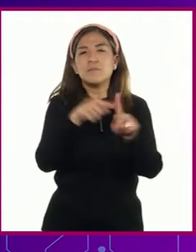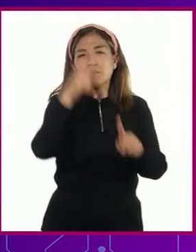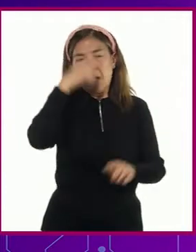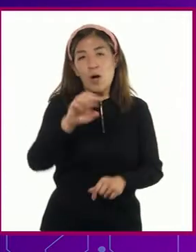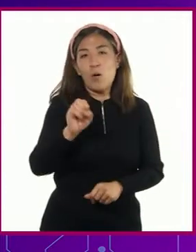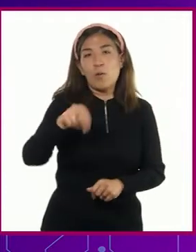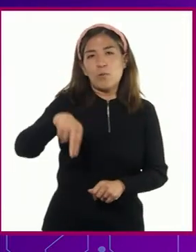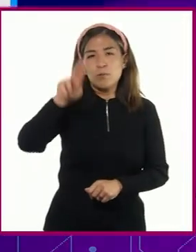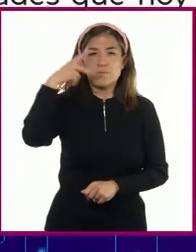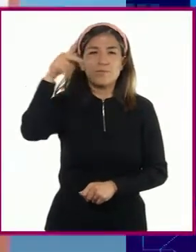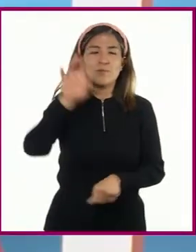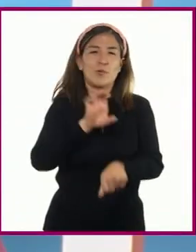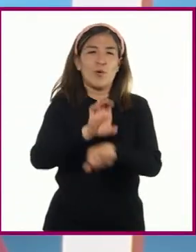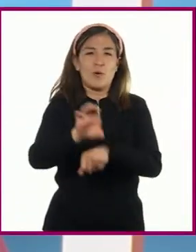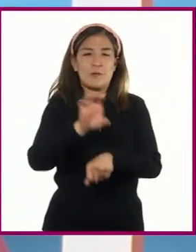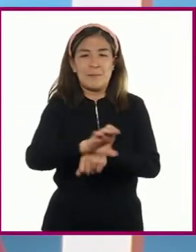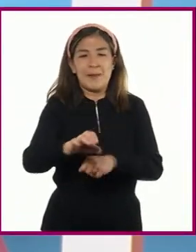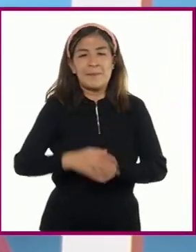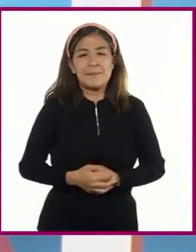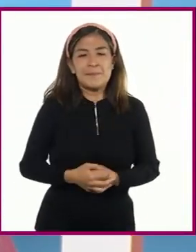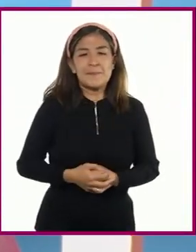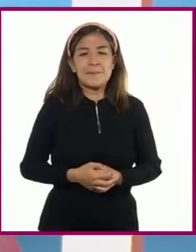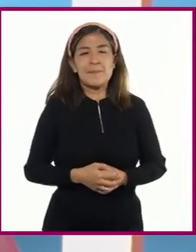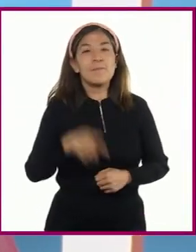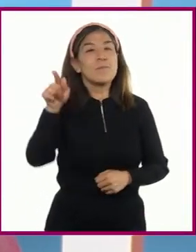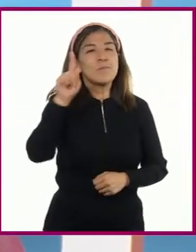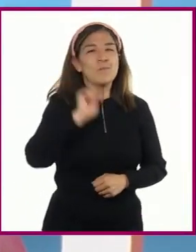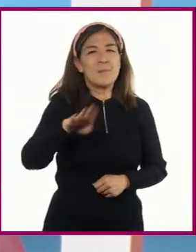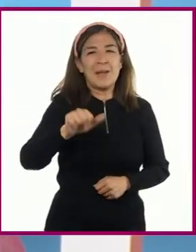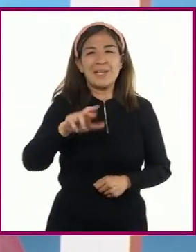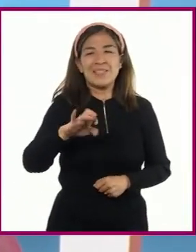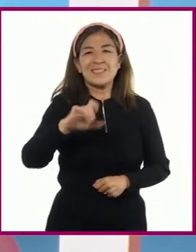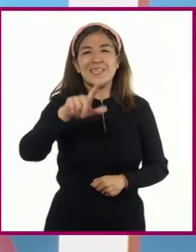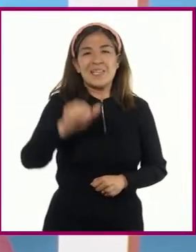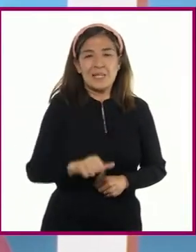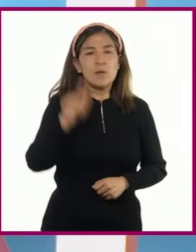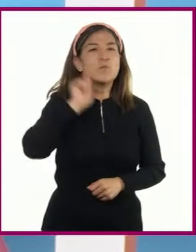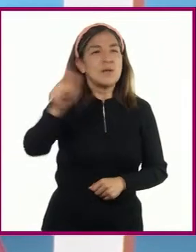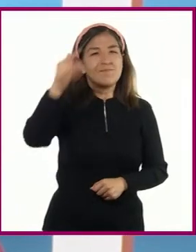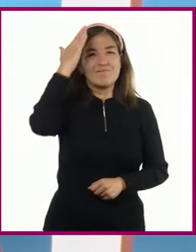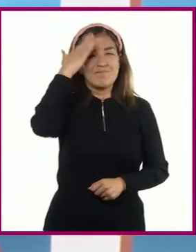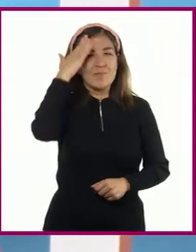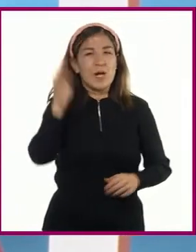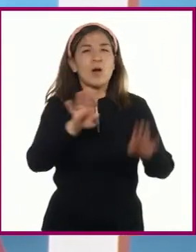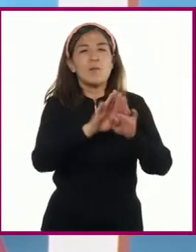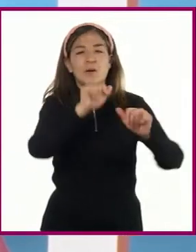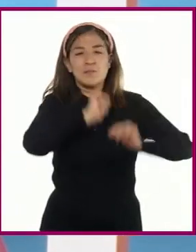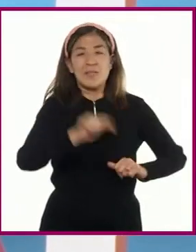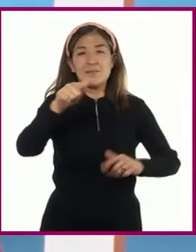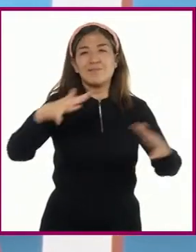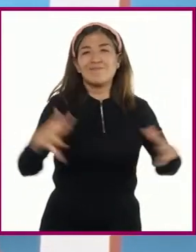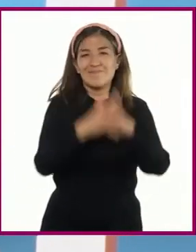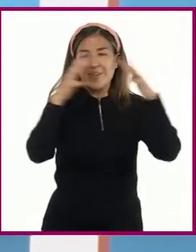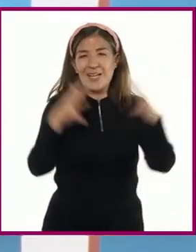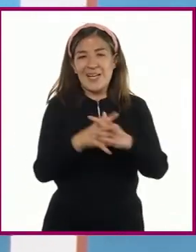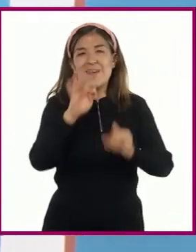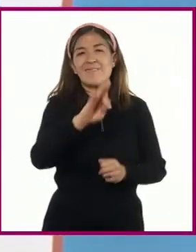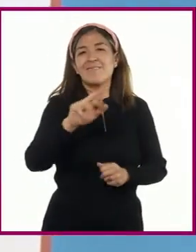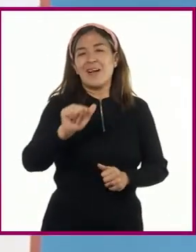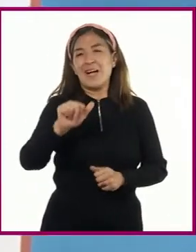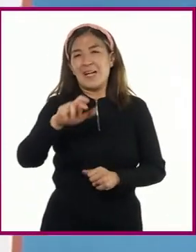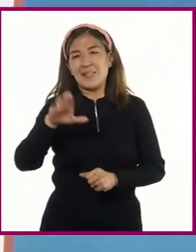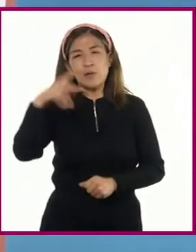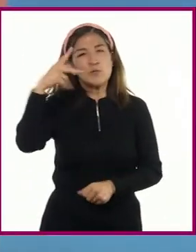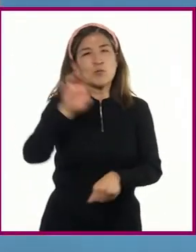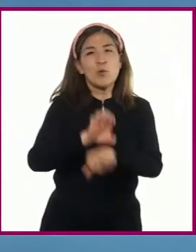de la ONU en Colombia. La vida de Marisela Flores, lideresa de las Fuerzas Armadas Revolucionarias de Colombia, FARC,